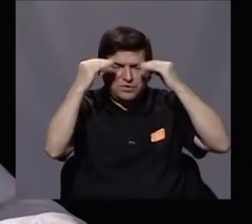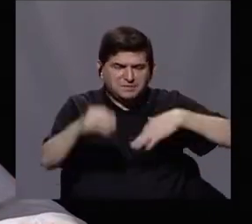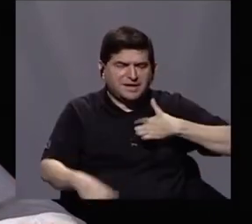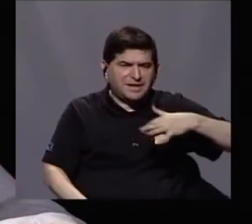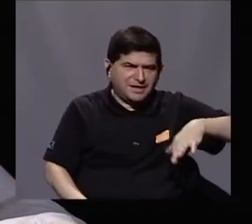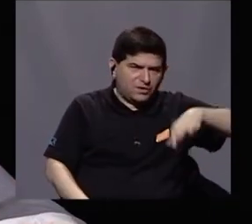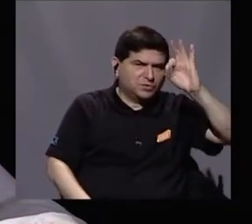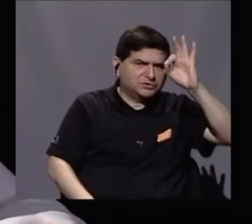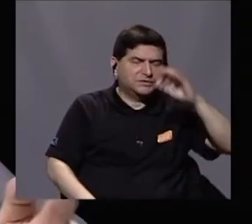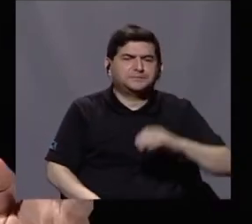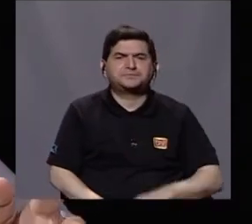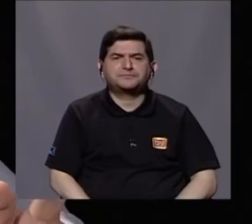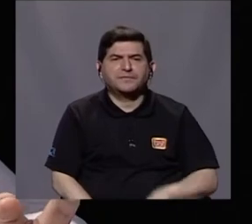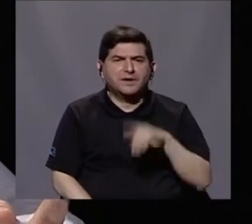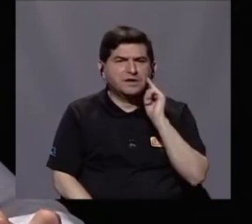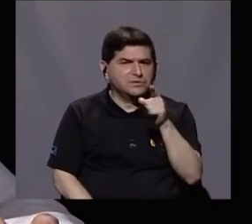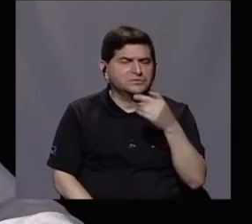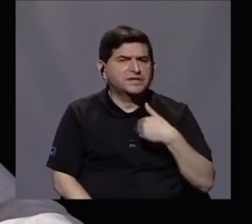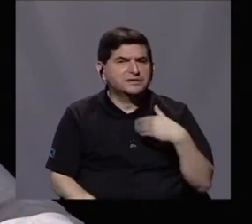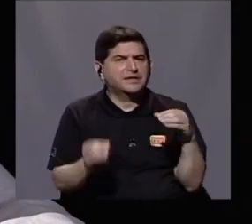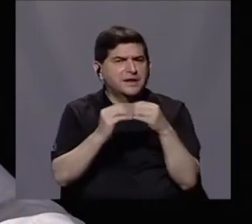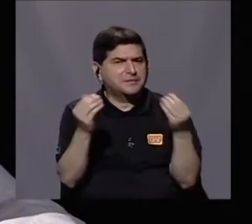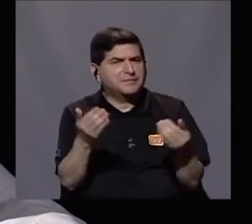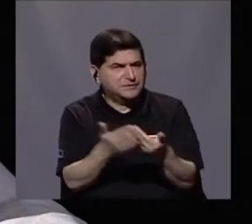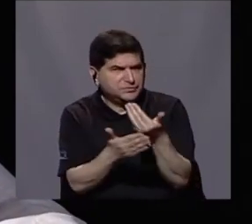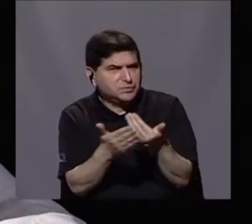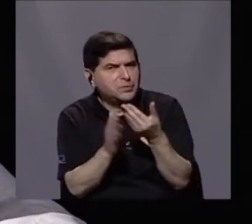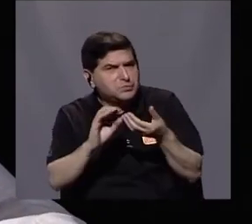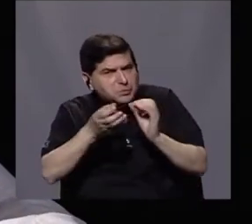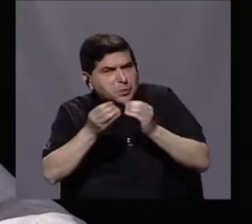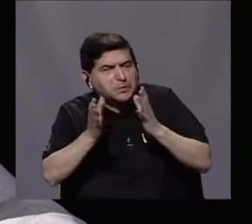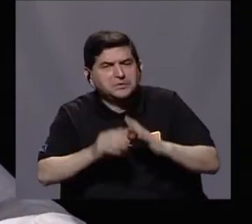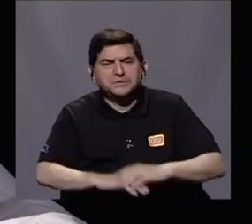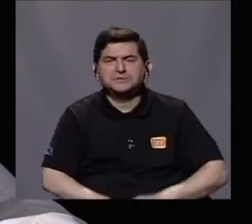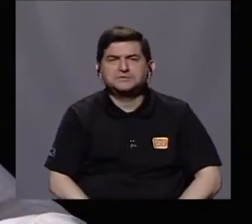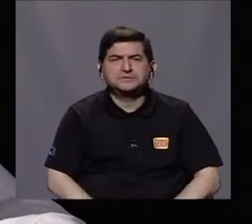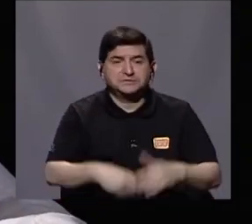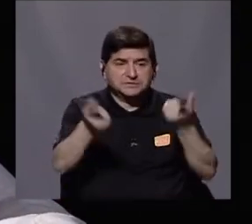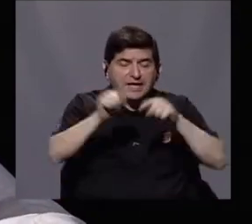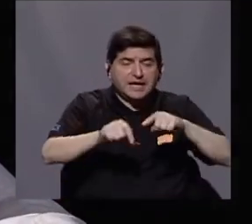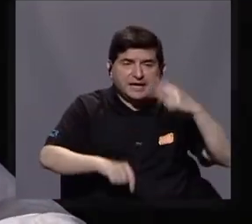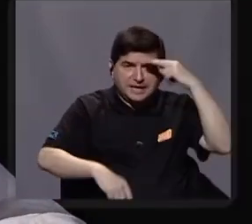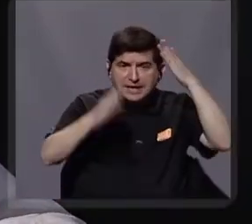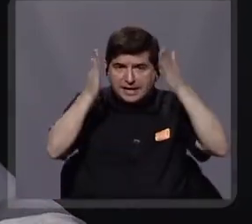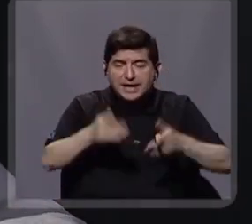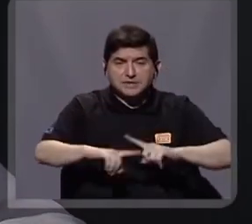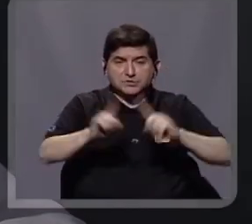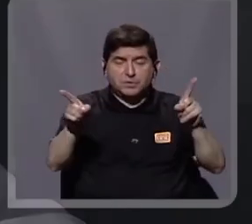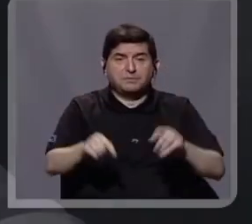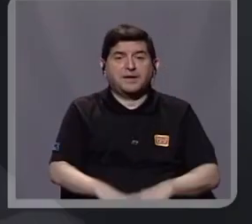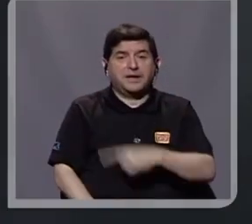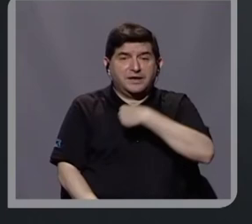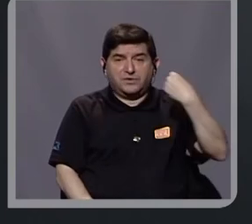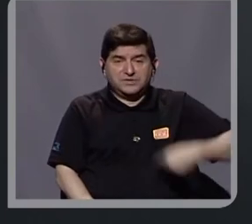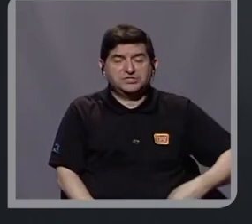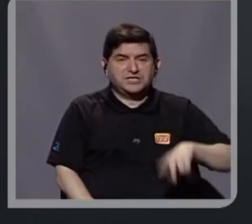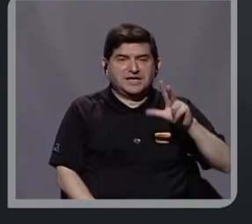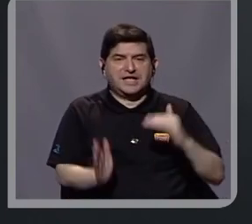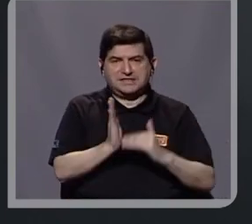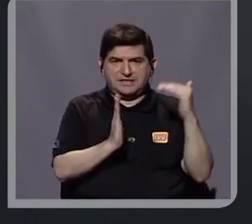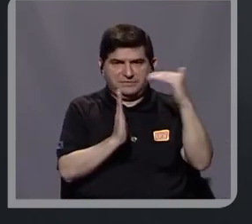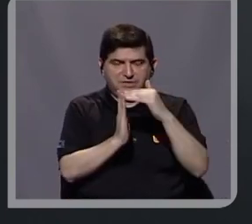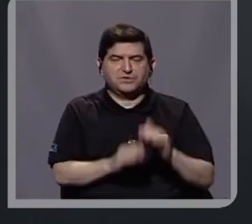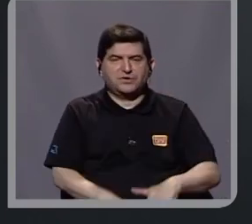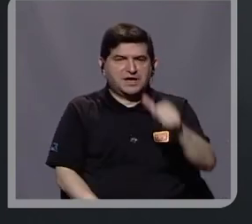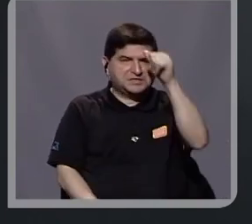encontrar, don Alex, que usted debe tener mucho más frescos, con el caso de los mexicanos, pero luego si vamos a China son 3 millones, si vamos